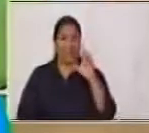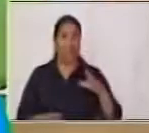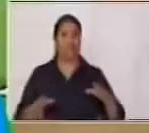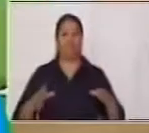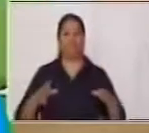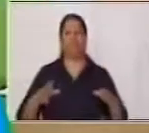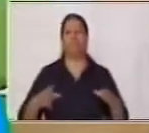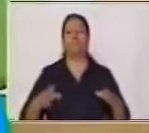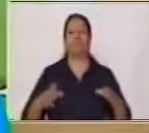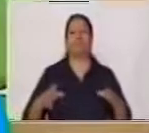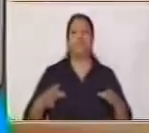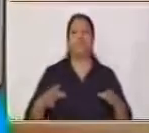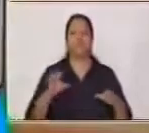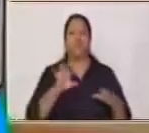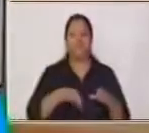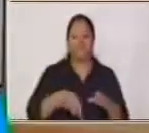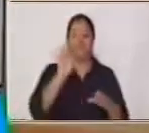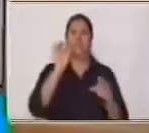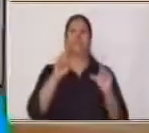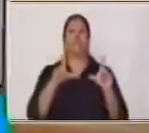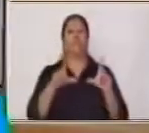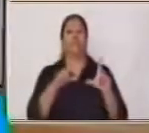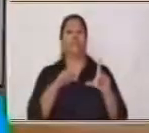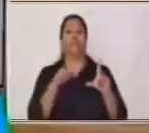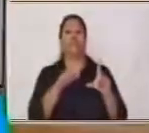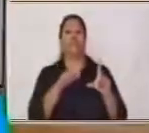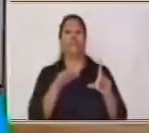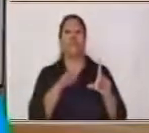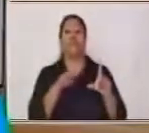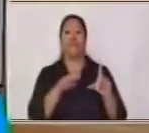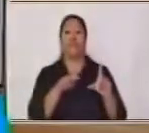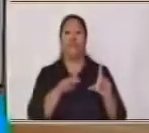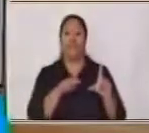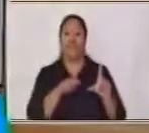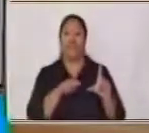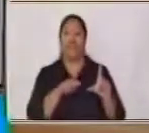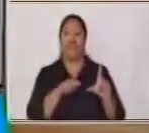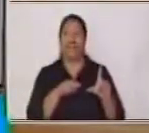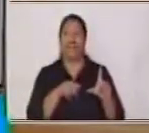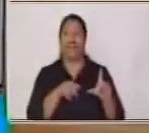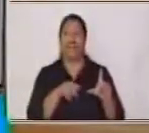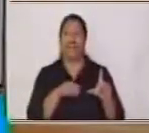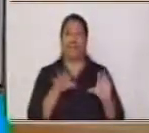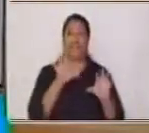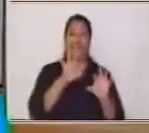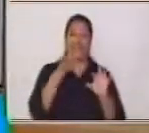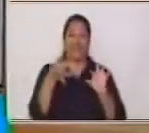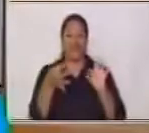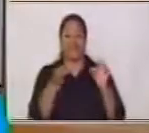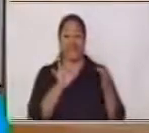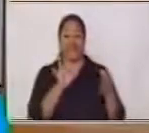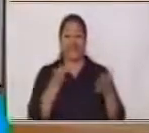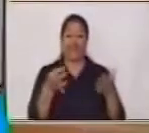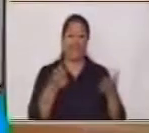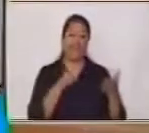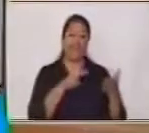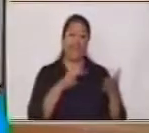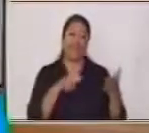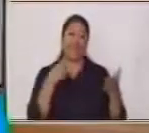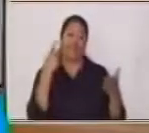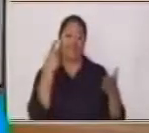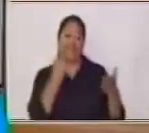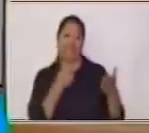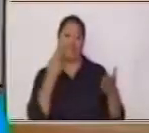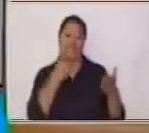Dice Así Vamos a ver Vamos a ver ¡Tanananan! Vamos a